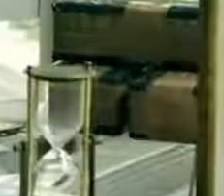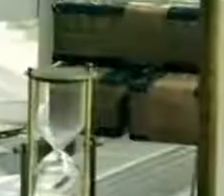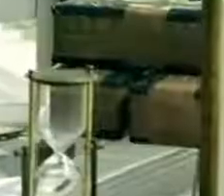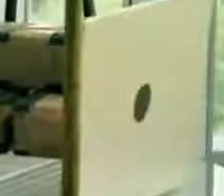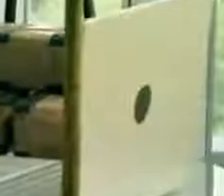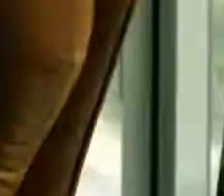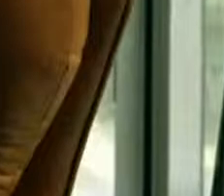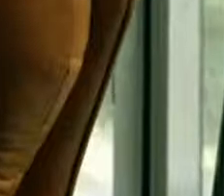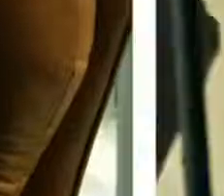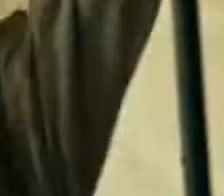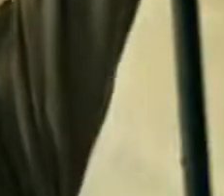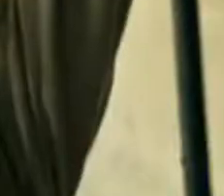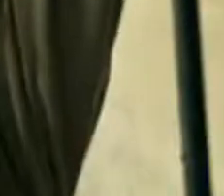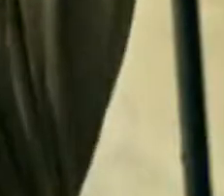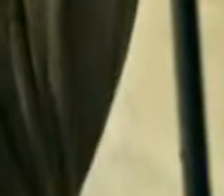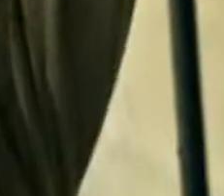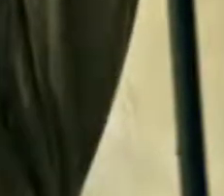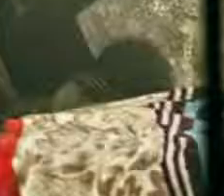Puchona.